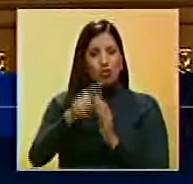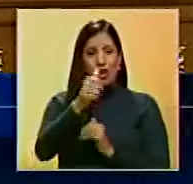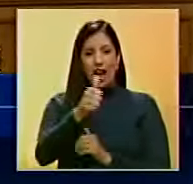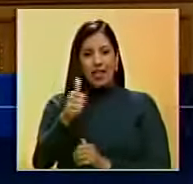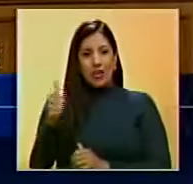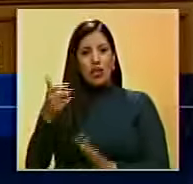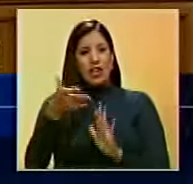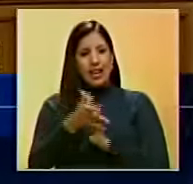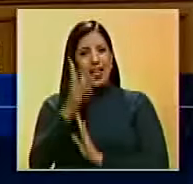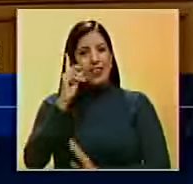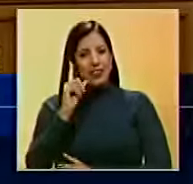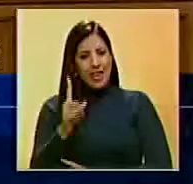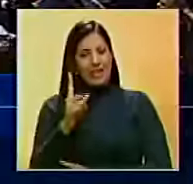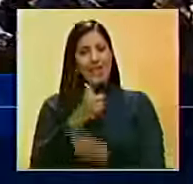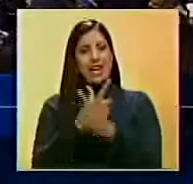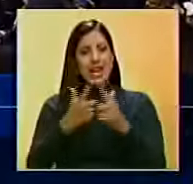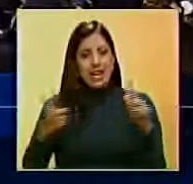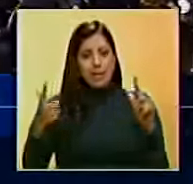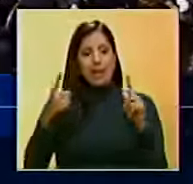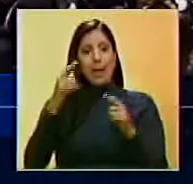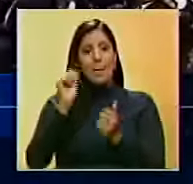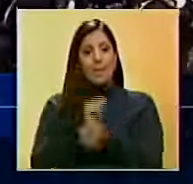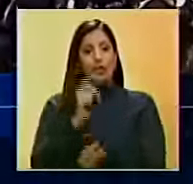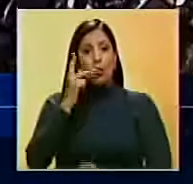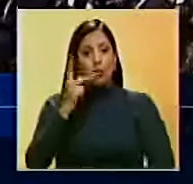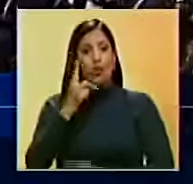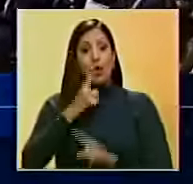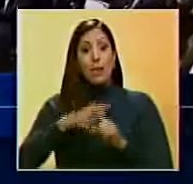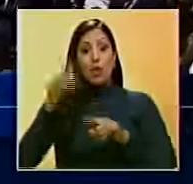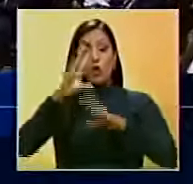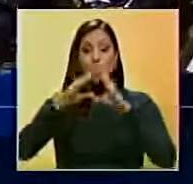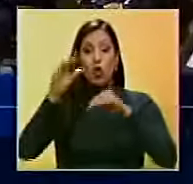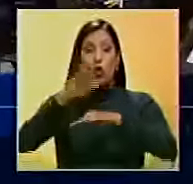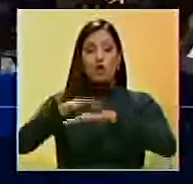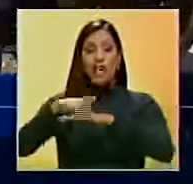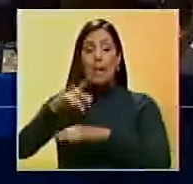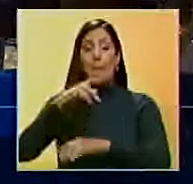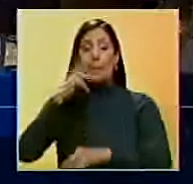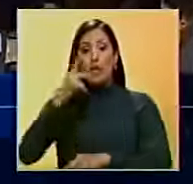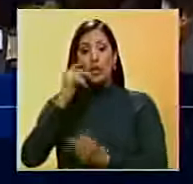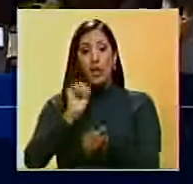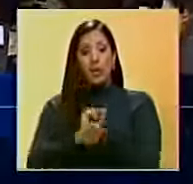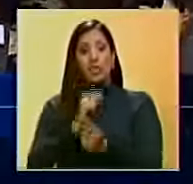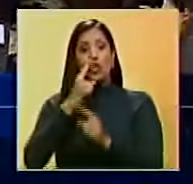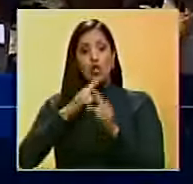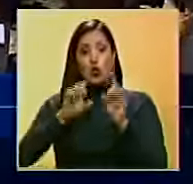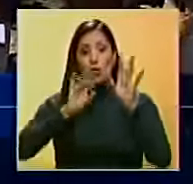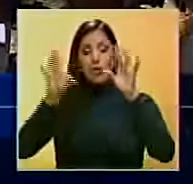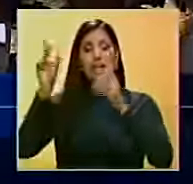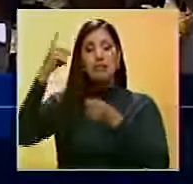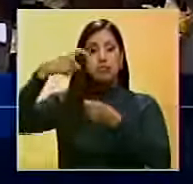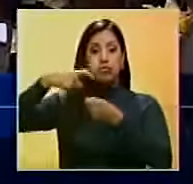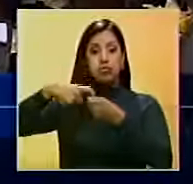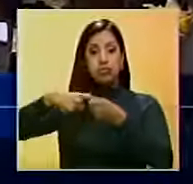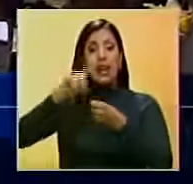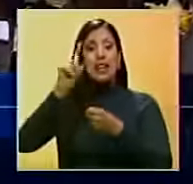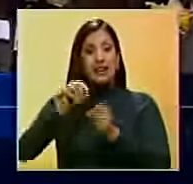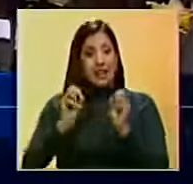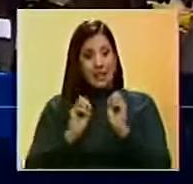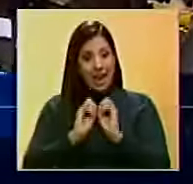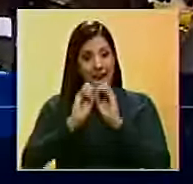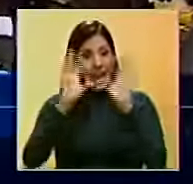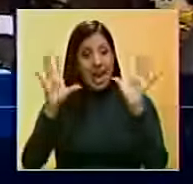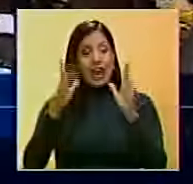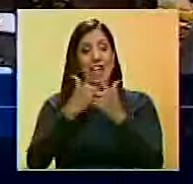casos que se deben amnistiar. Añadió que todos los llamados presos políticos y exiliados están incluidos. Aclaró que